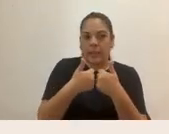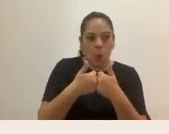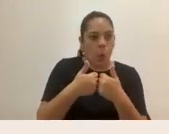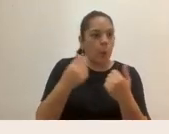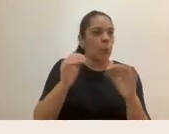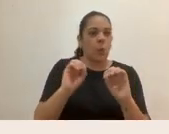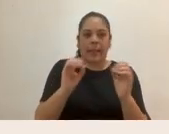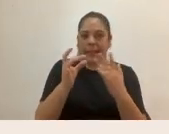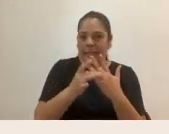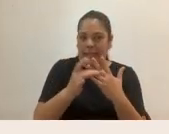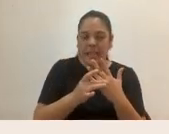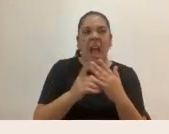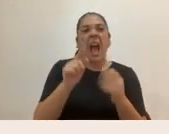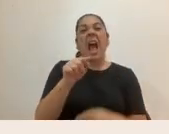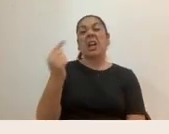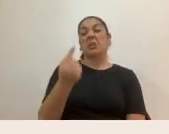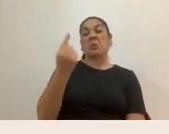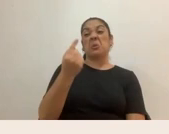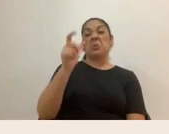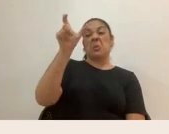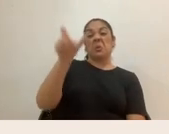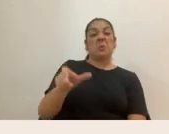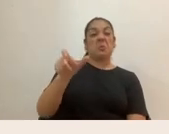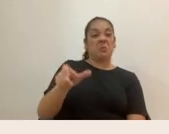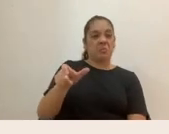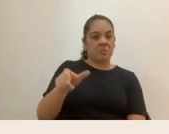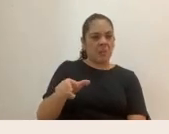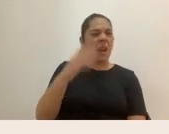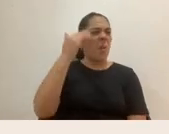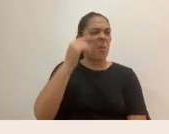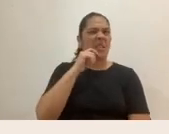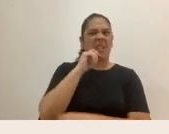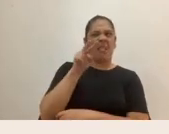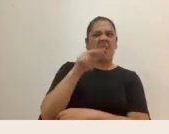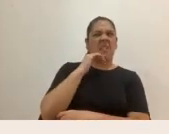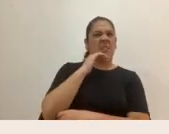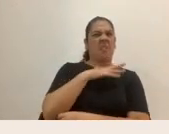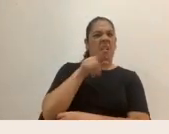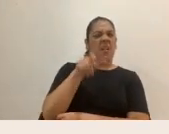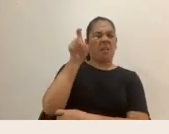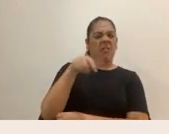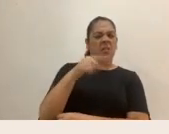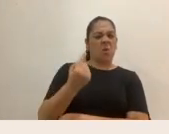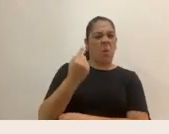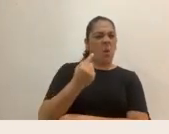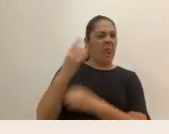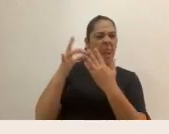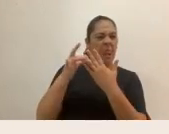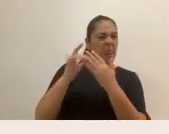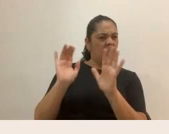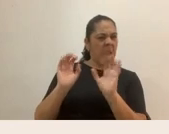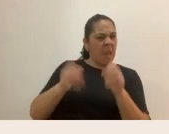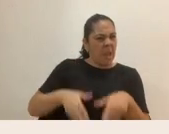generar ideas o prejuicios de por qué no está en pareja. Y así un montón de elementos que